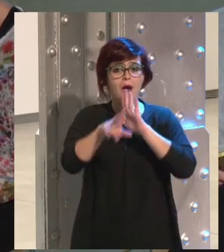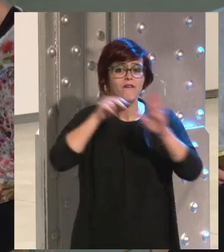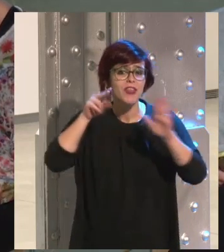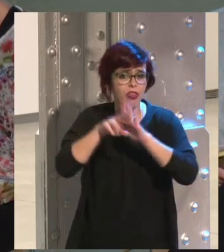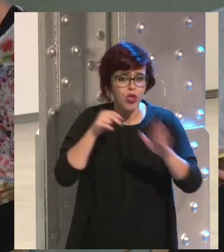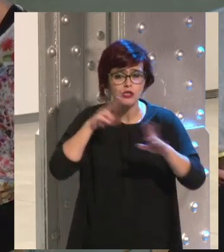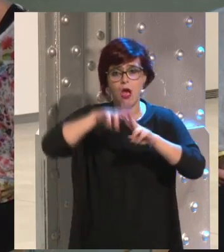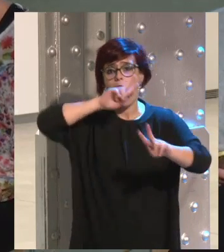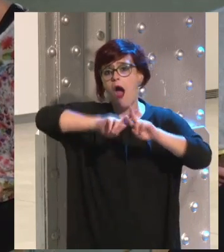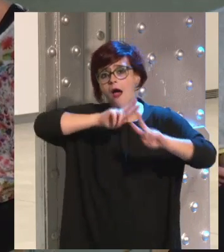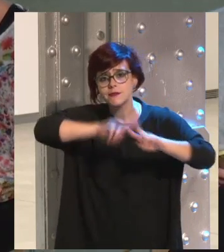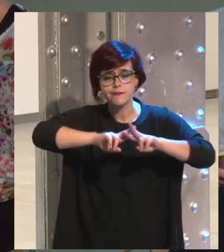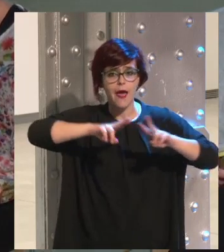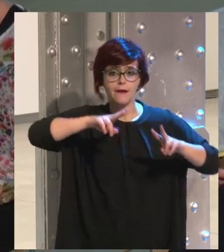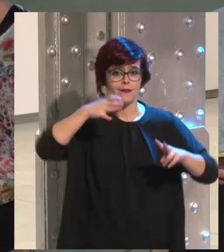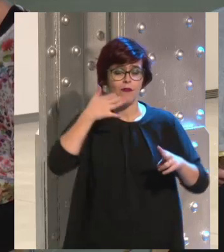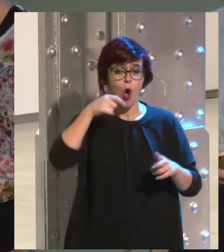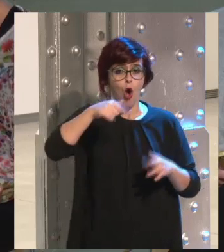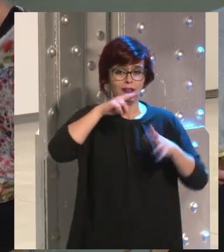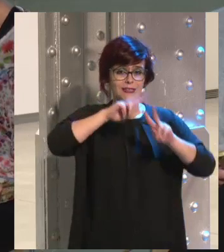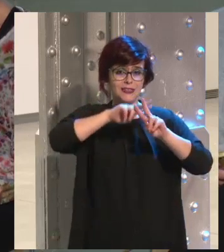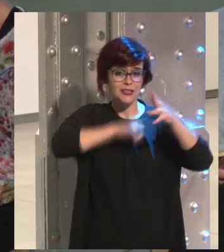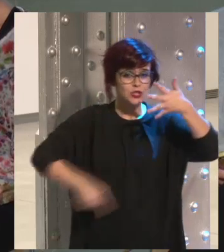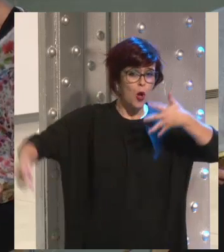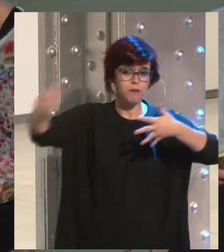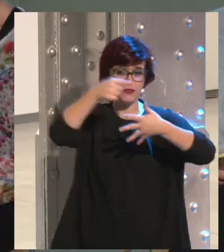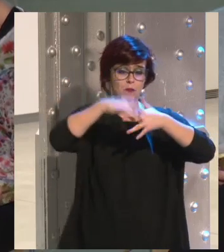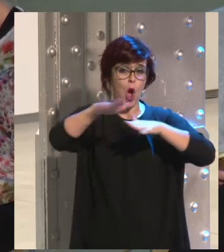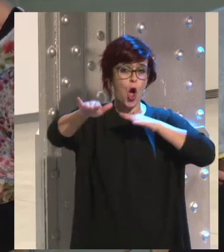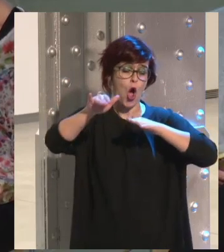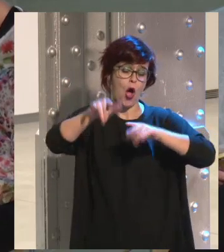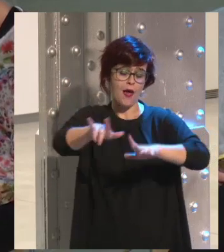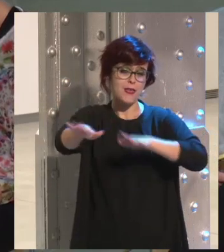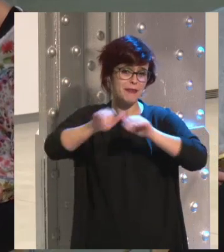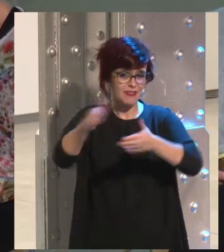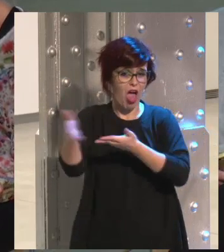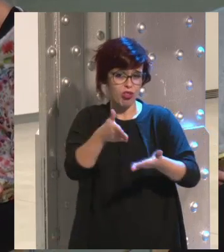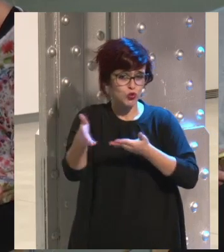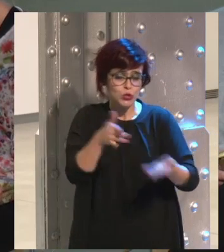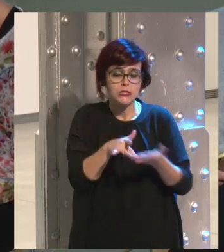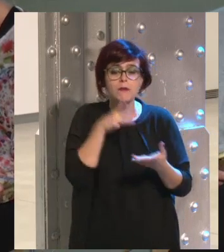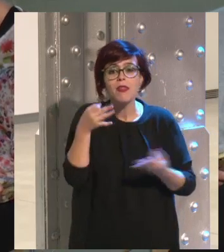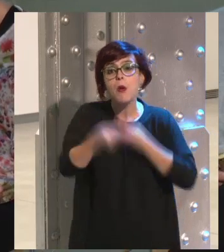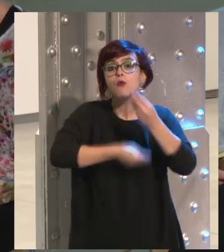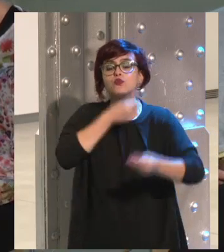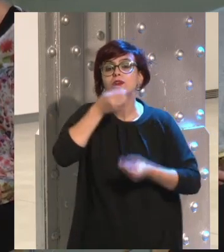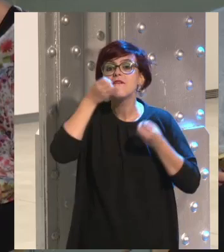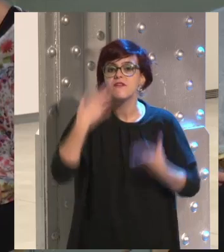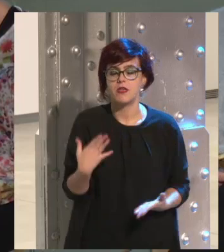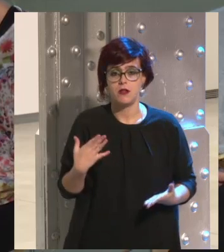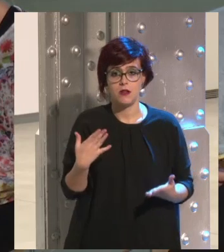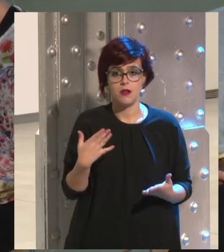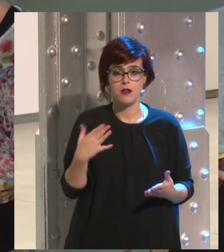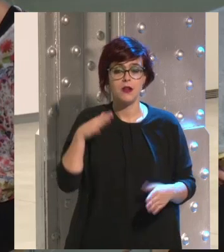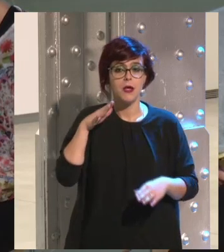subiendo hashtags, hemos hecho trending topics mundiales con invitados y se tienen que utilizar bien las redes sociales para